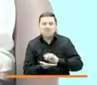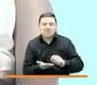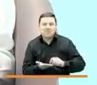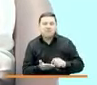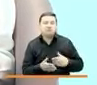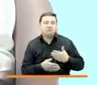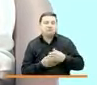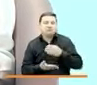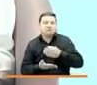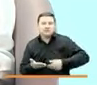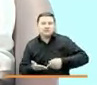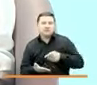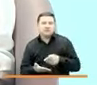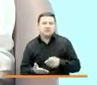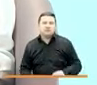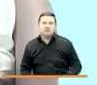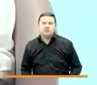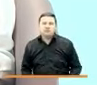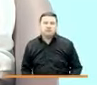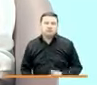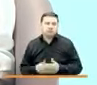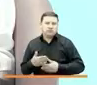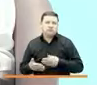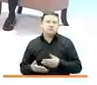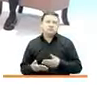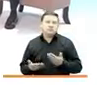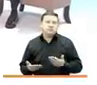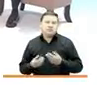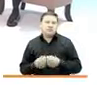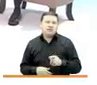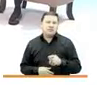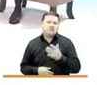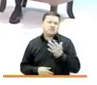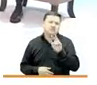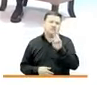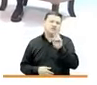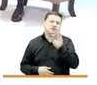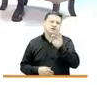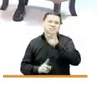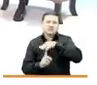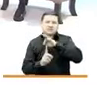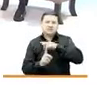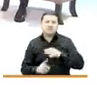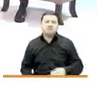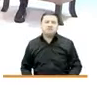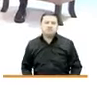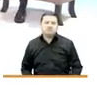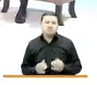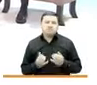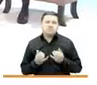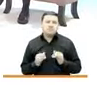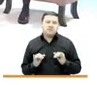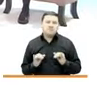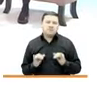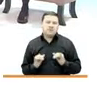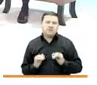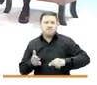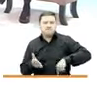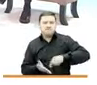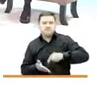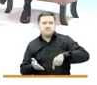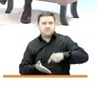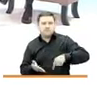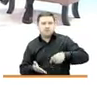hechos o en esos procesos perdimos entre dos y tres meses. Finalmente, se firmó, se